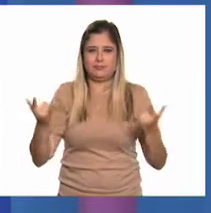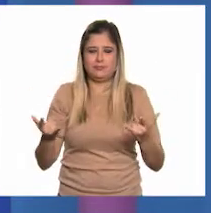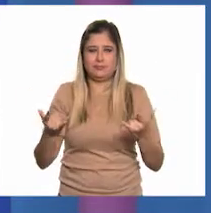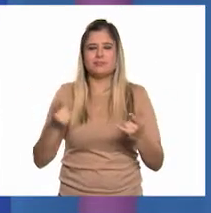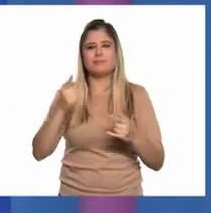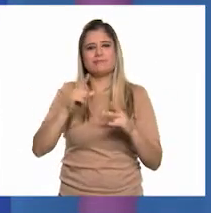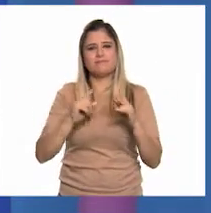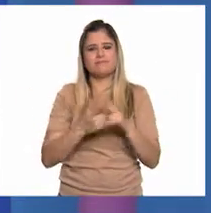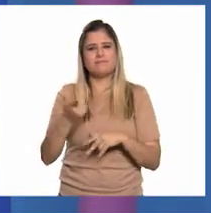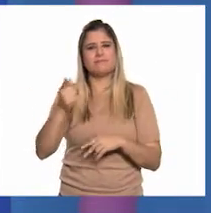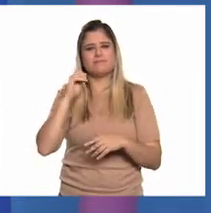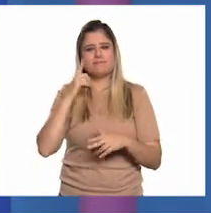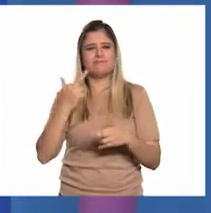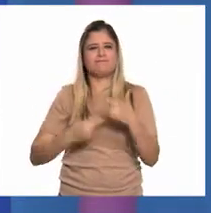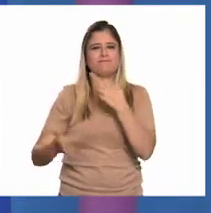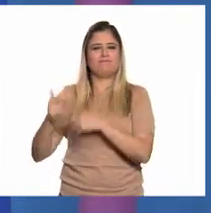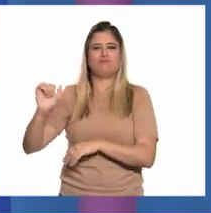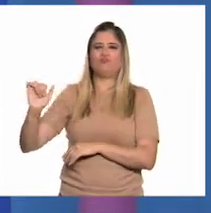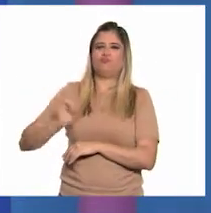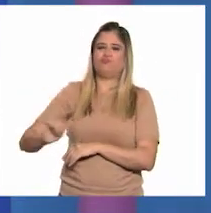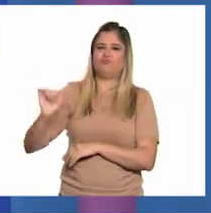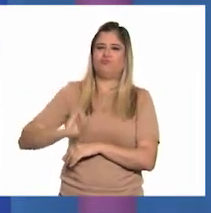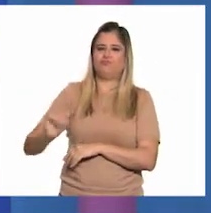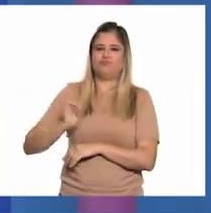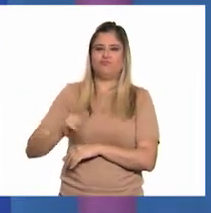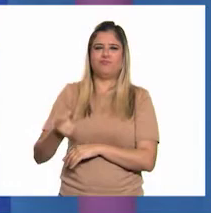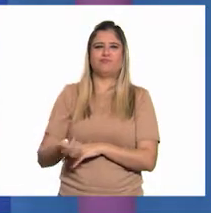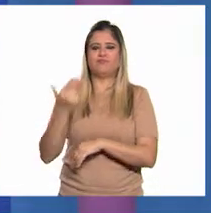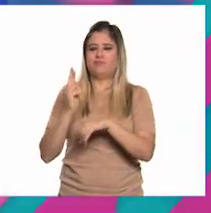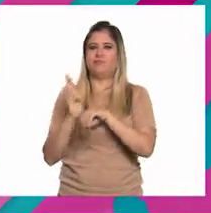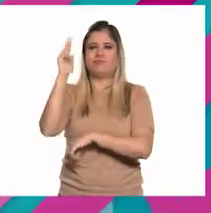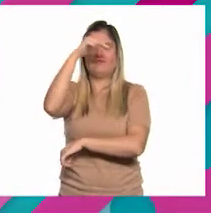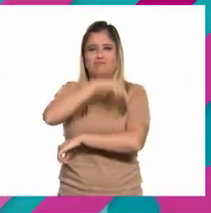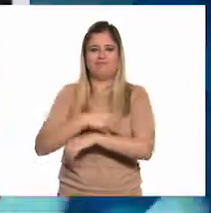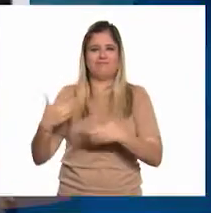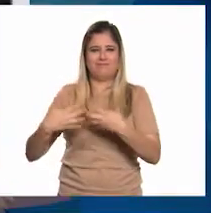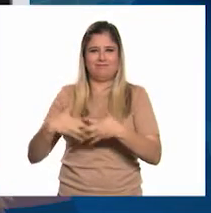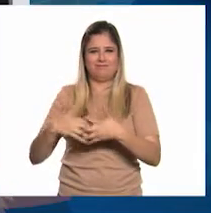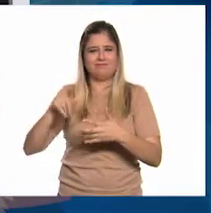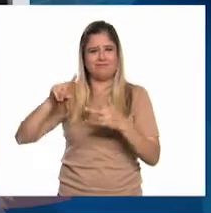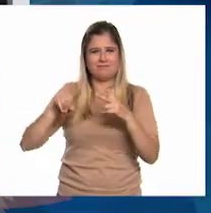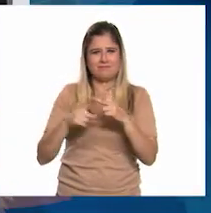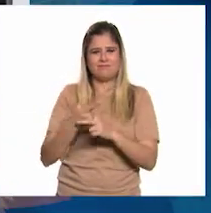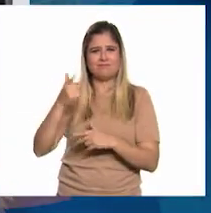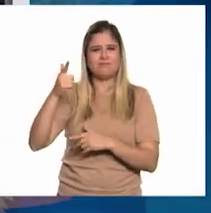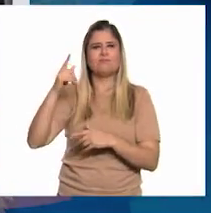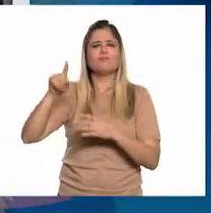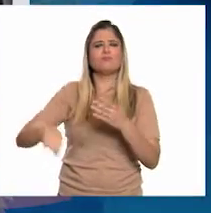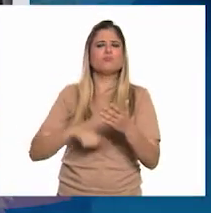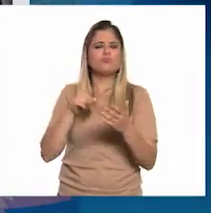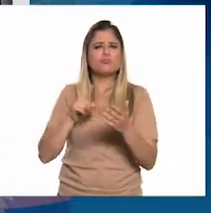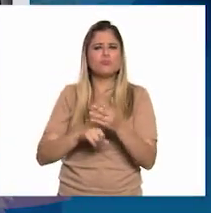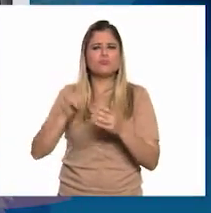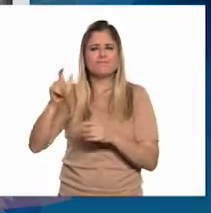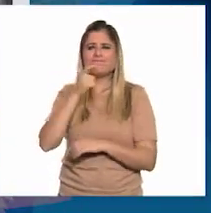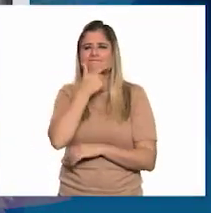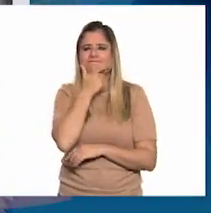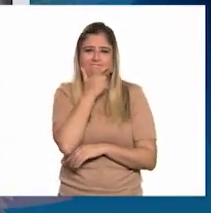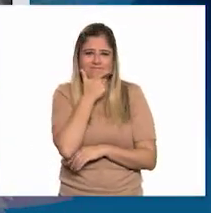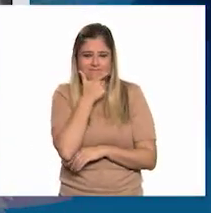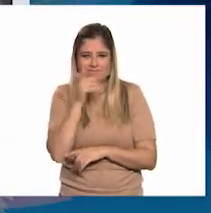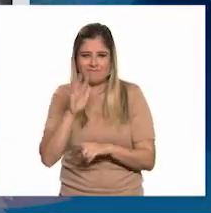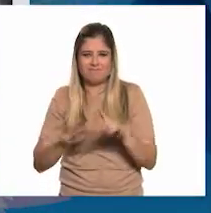Regresemos en el tiempo a la época de la primera revolución industrial que inició en el reino de la Gran Bretaña,